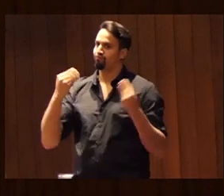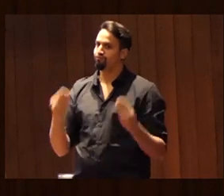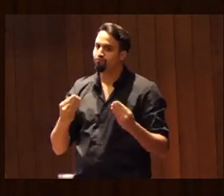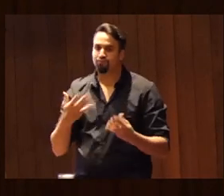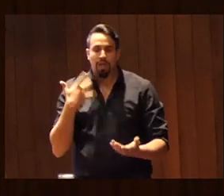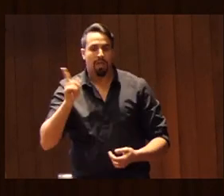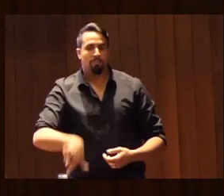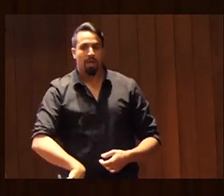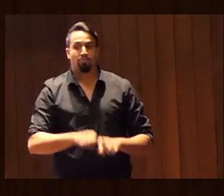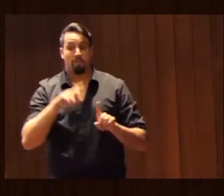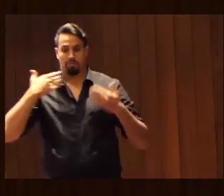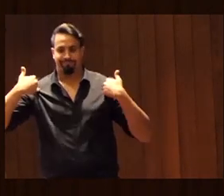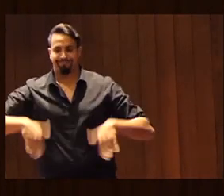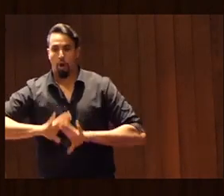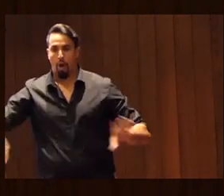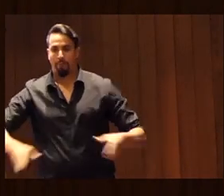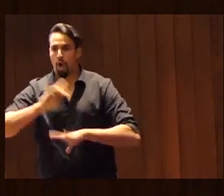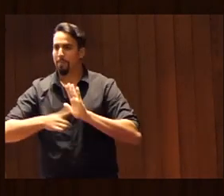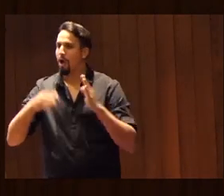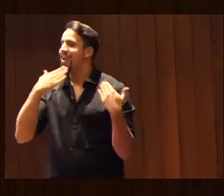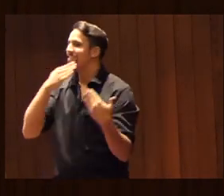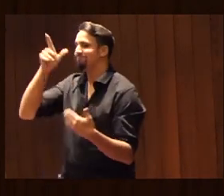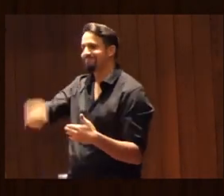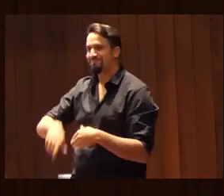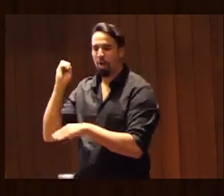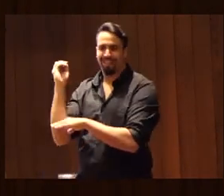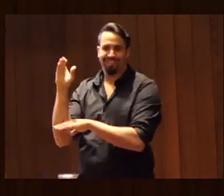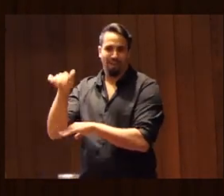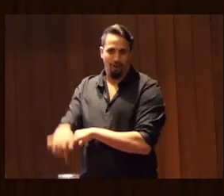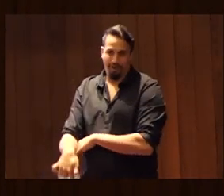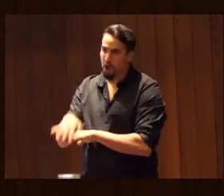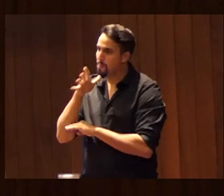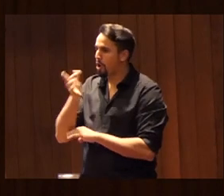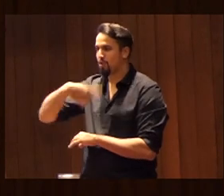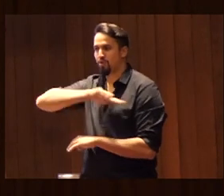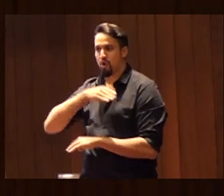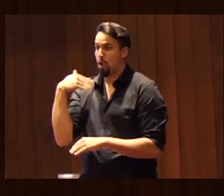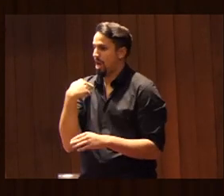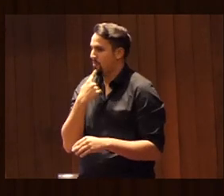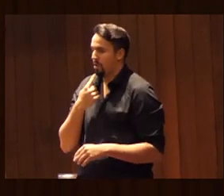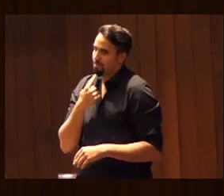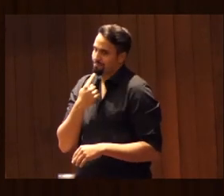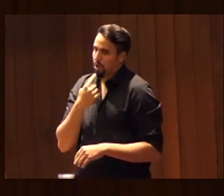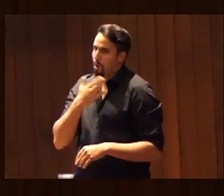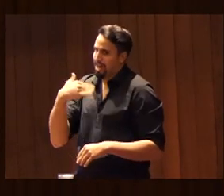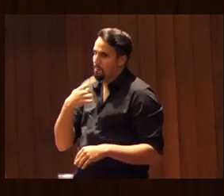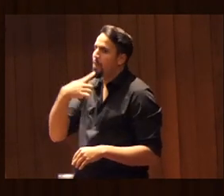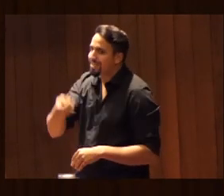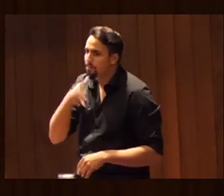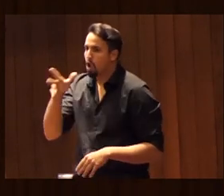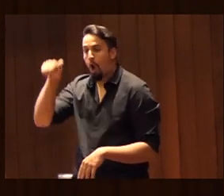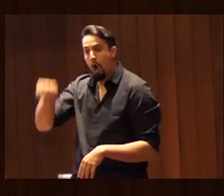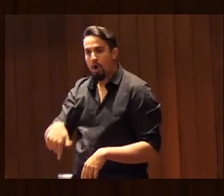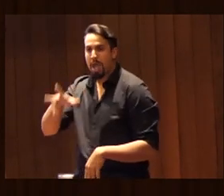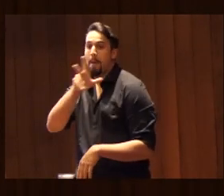Personalmente, todo el equipo queremos agradecer a Ainhoa que esté hoy aquí porque no queríamos dejar de mencionar que a Ainhoa hoy le otorgaban el premio